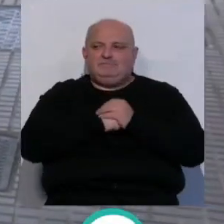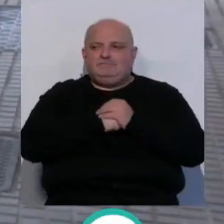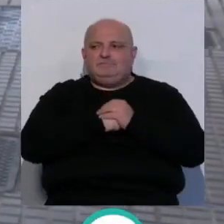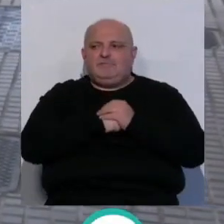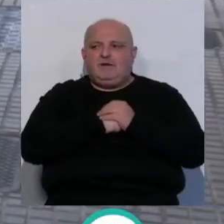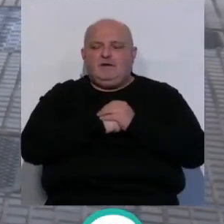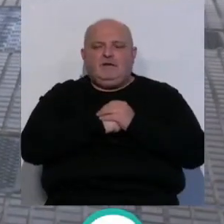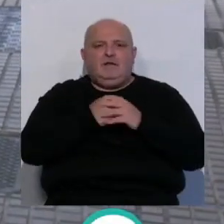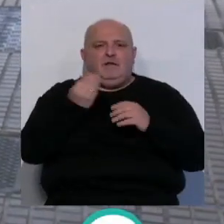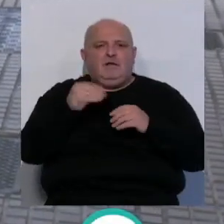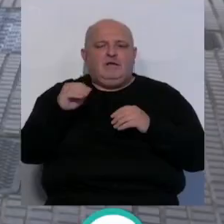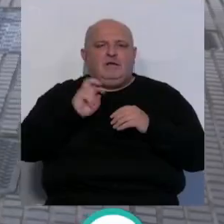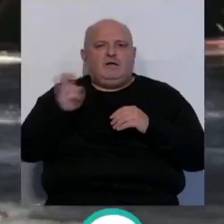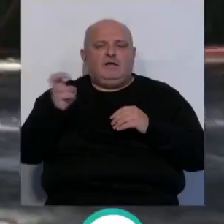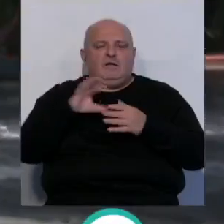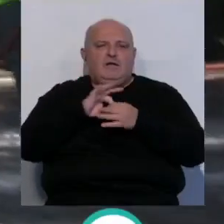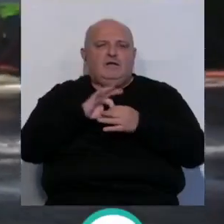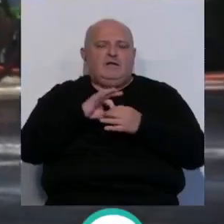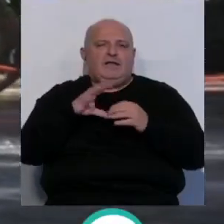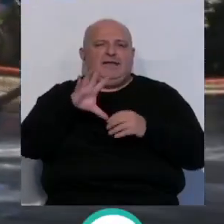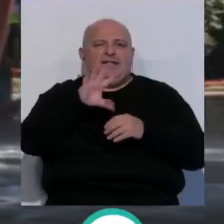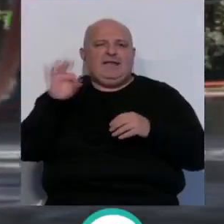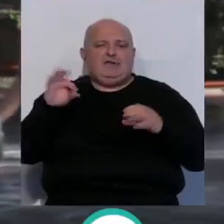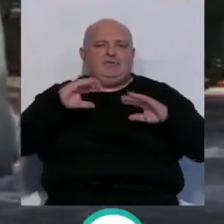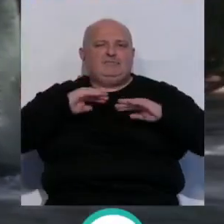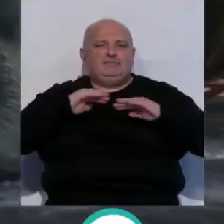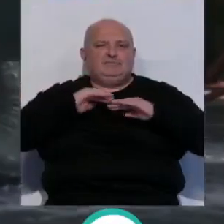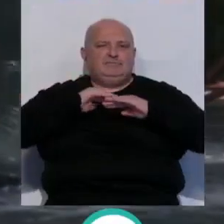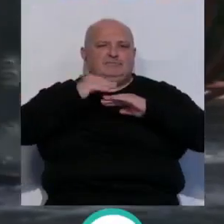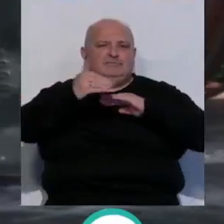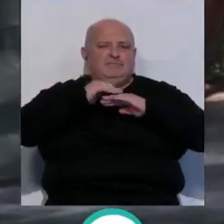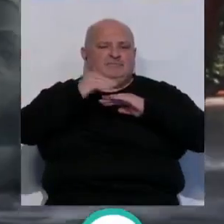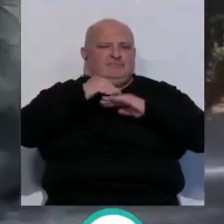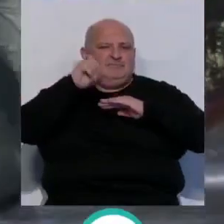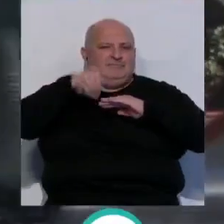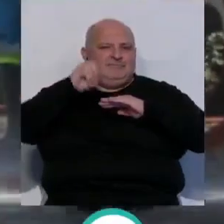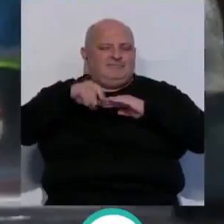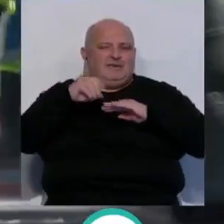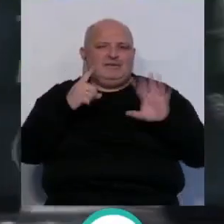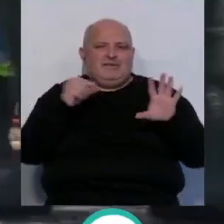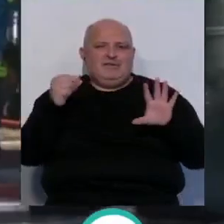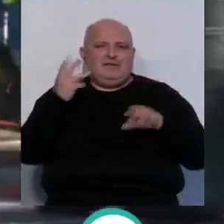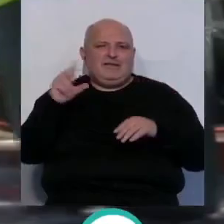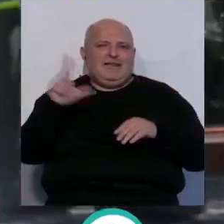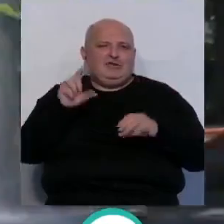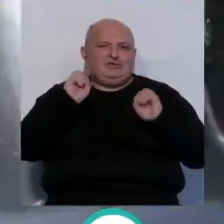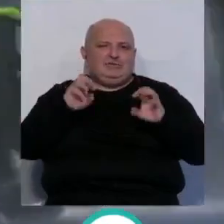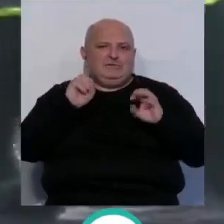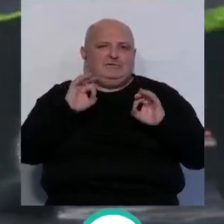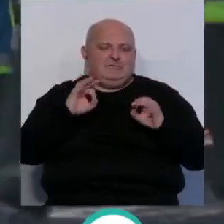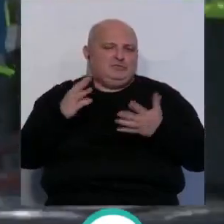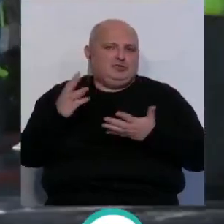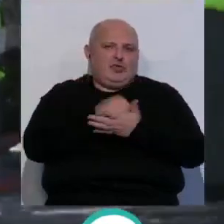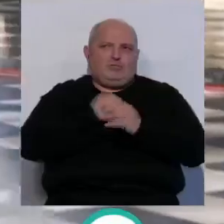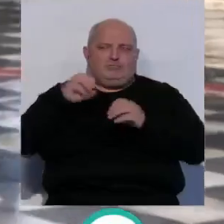Se han instalado además cerca de 500 contenedores de refuerzo con 360 litros de capacidad repartidos por